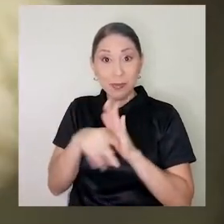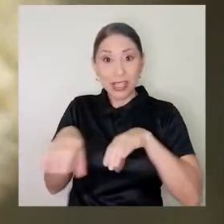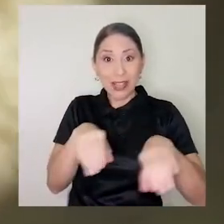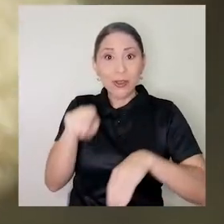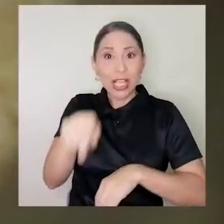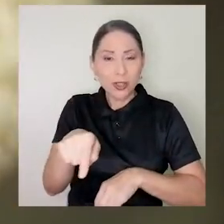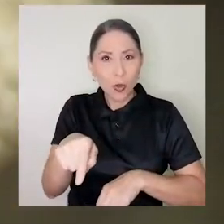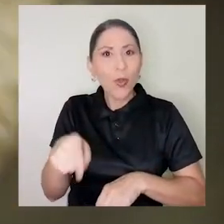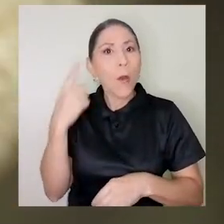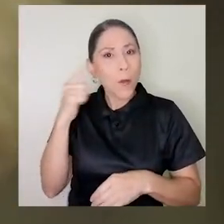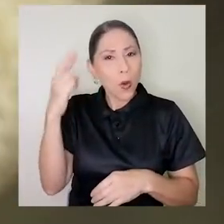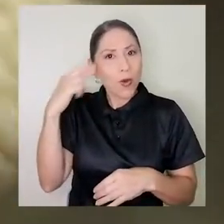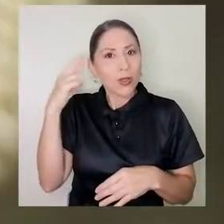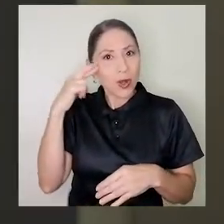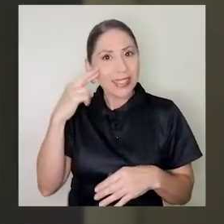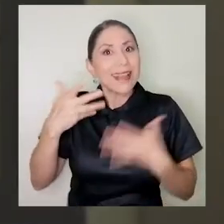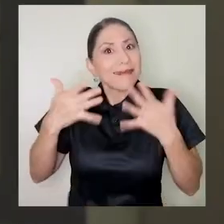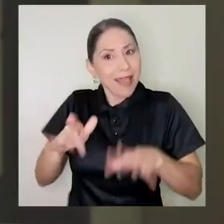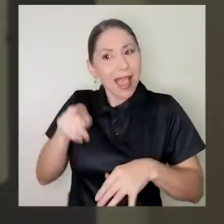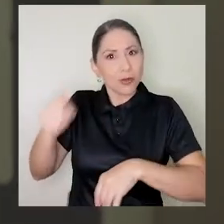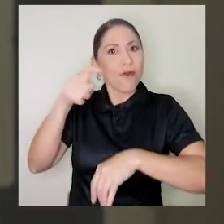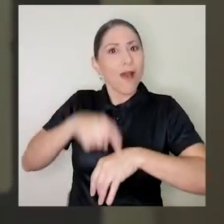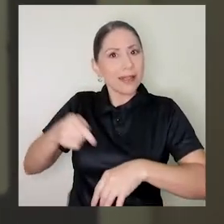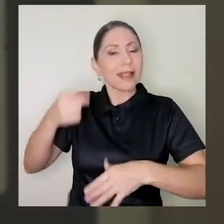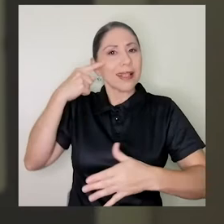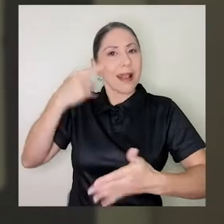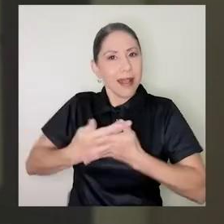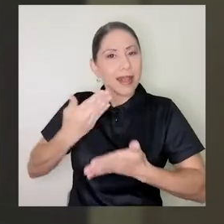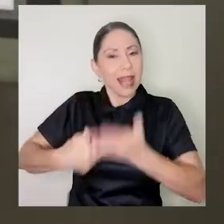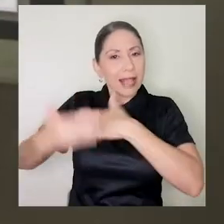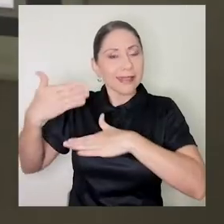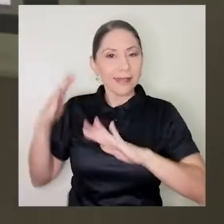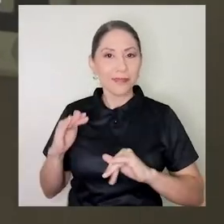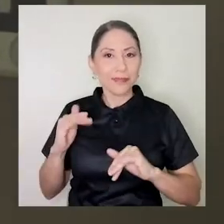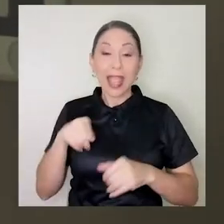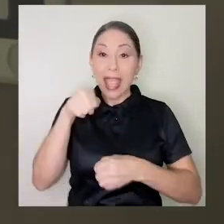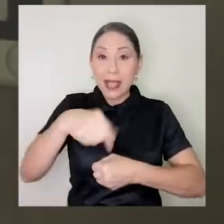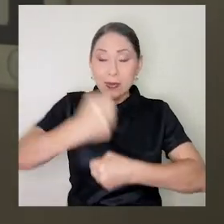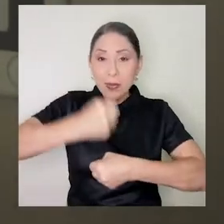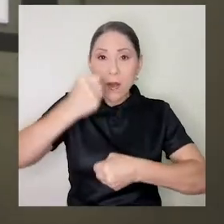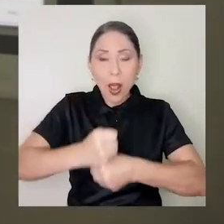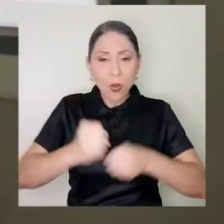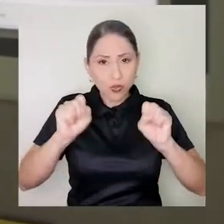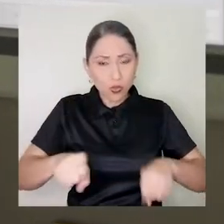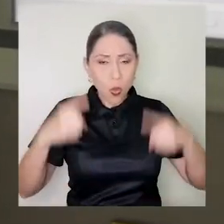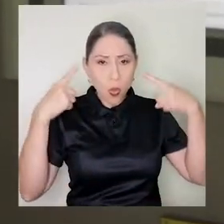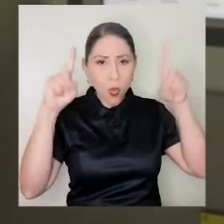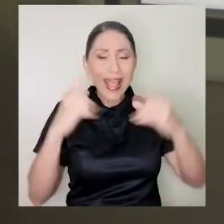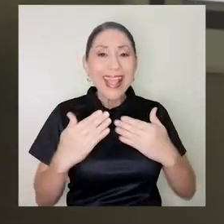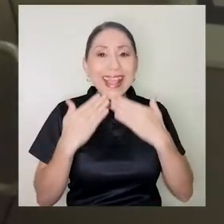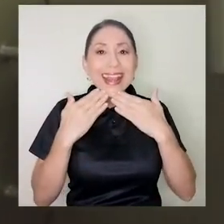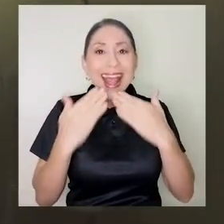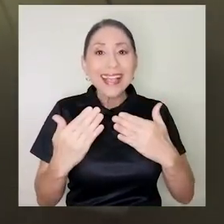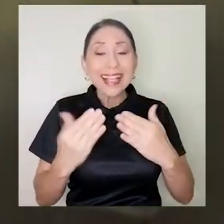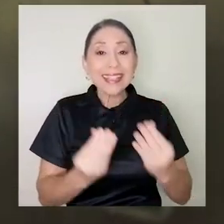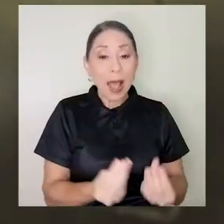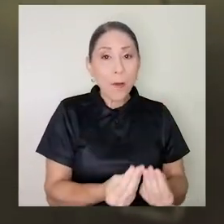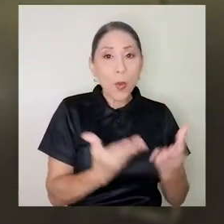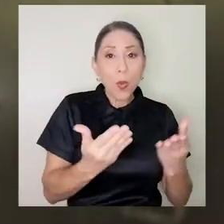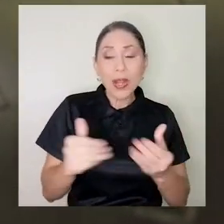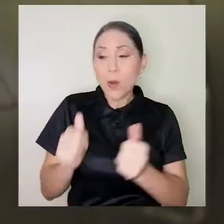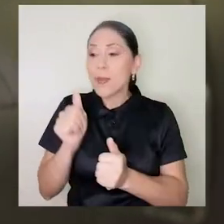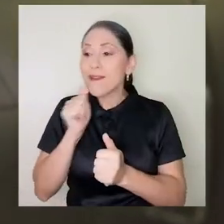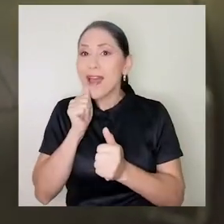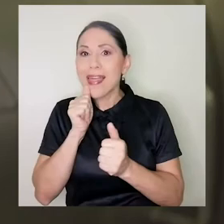porque son principios activos que han pasado por fases clínicas. Este trabajo ha sido posible gracias a las alianzas